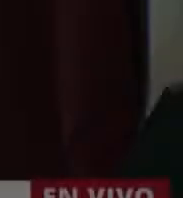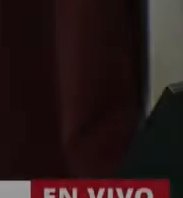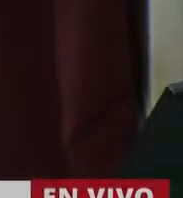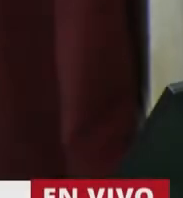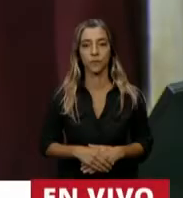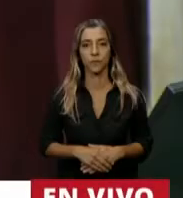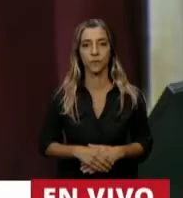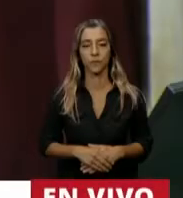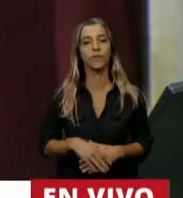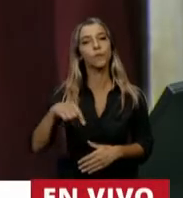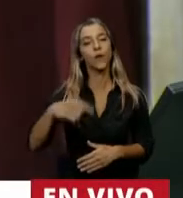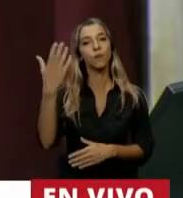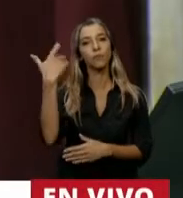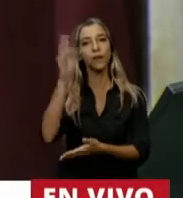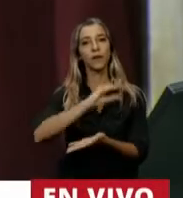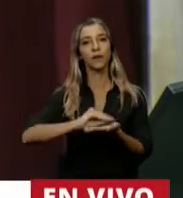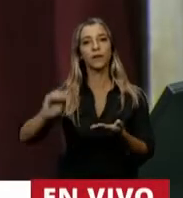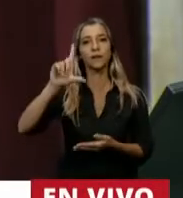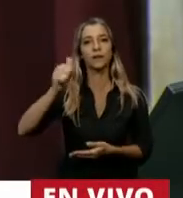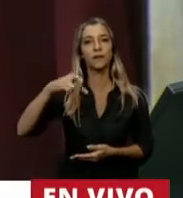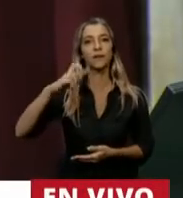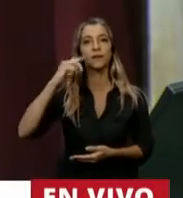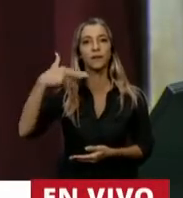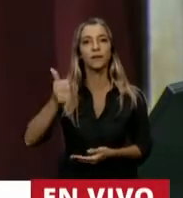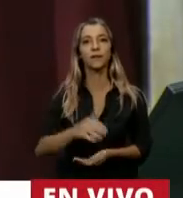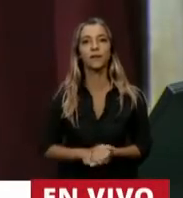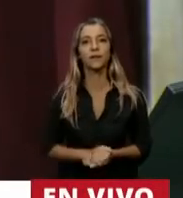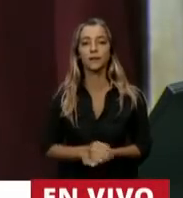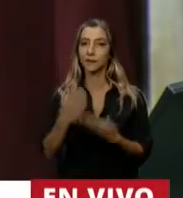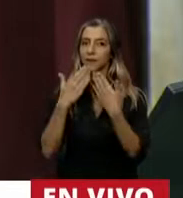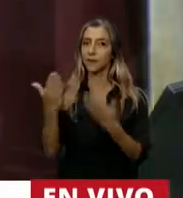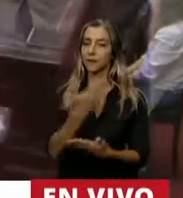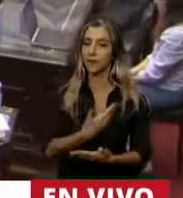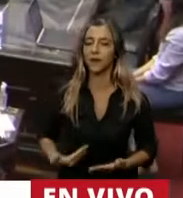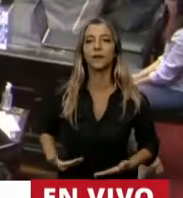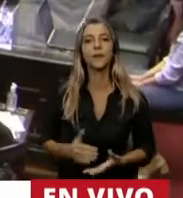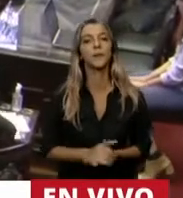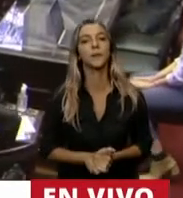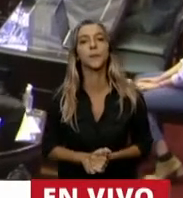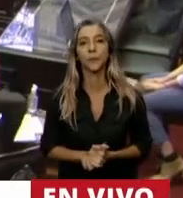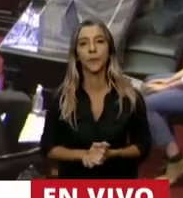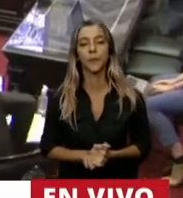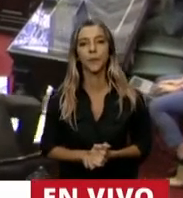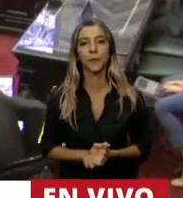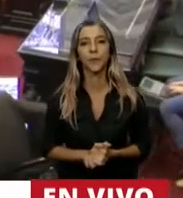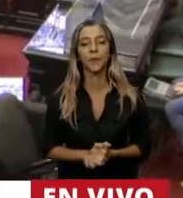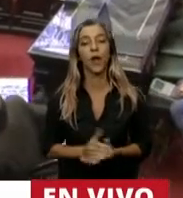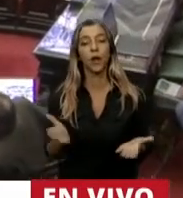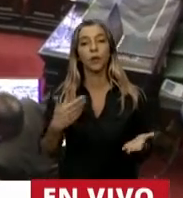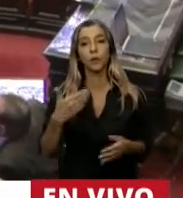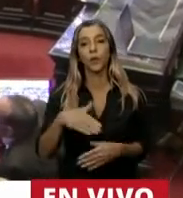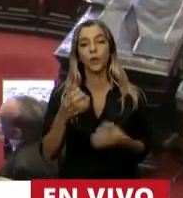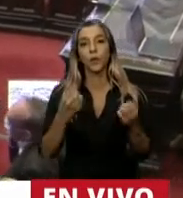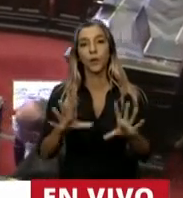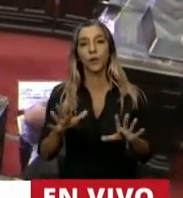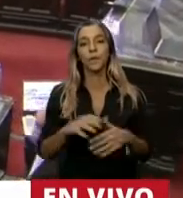Tiene la palabra el diputado Láspina. Gracias, Presidente. Bueno, voy a empezar haciendo